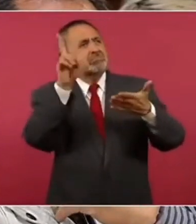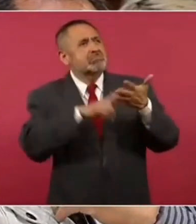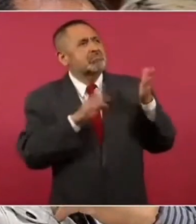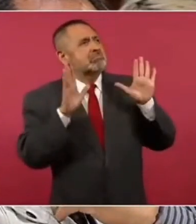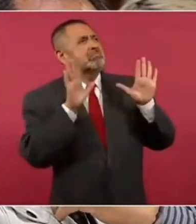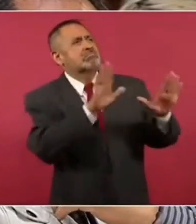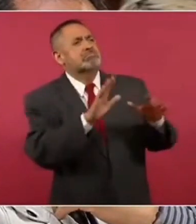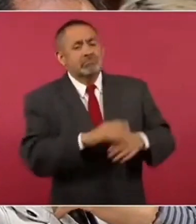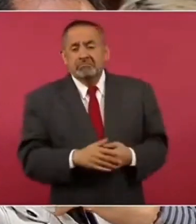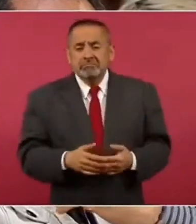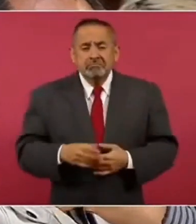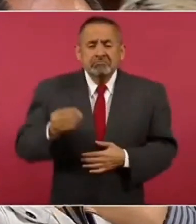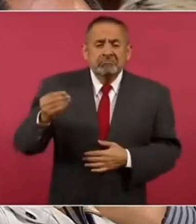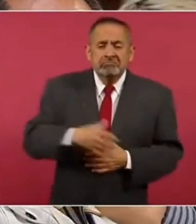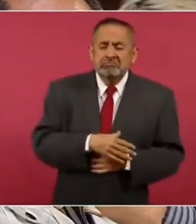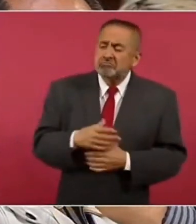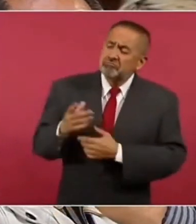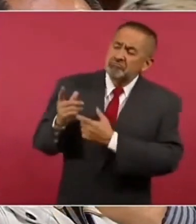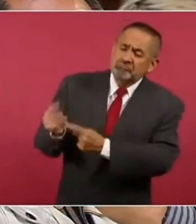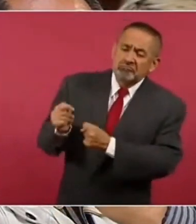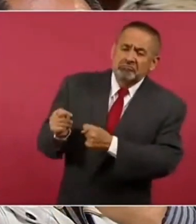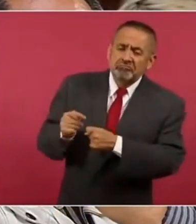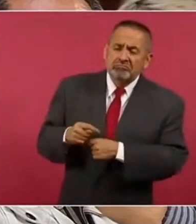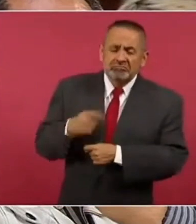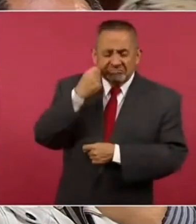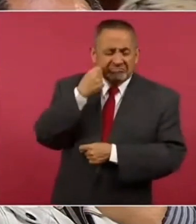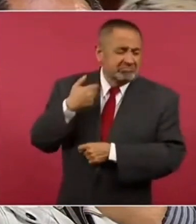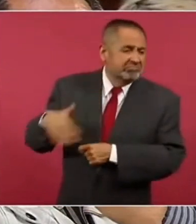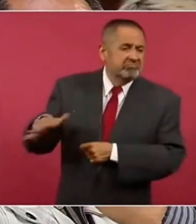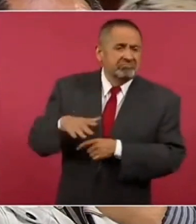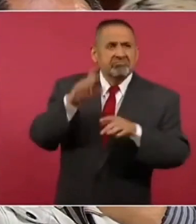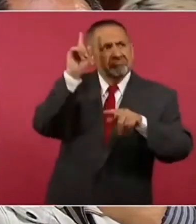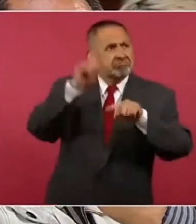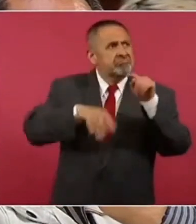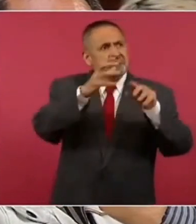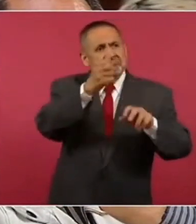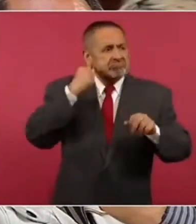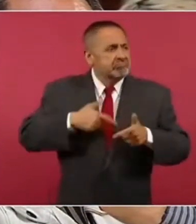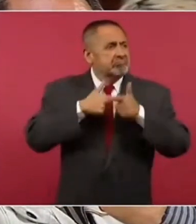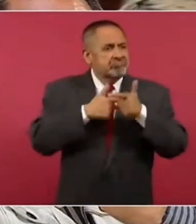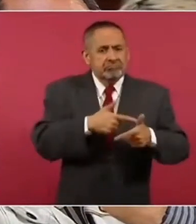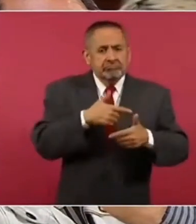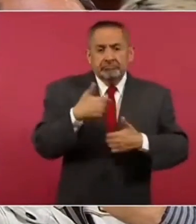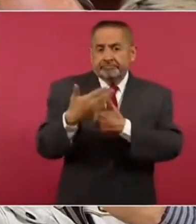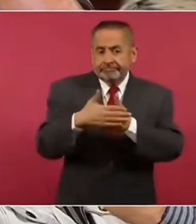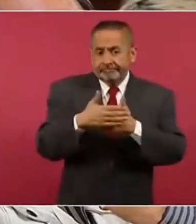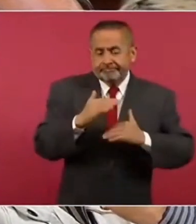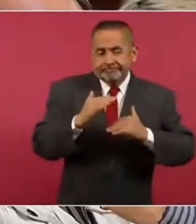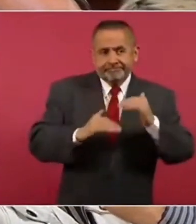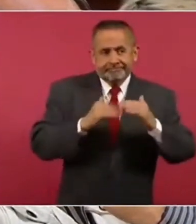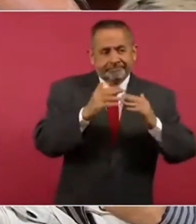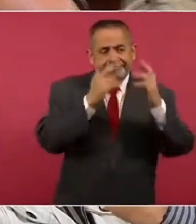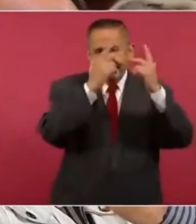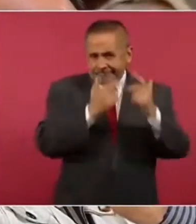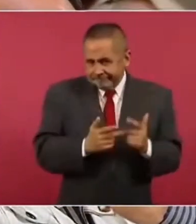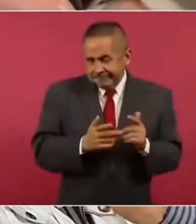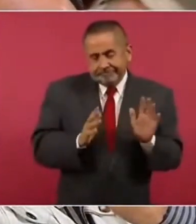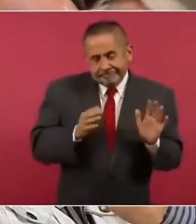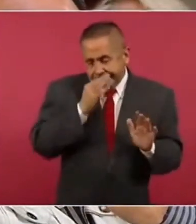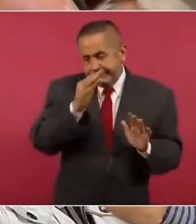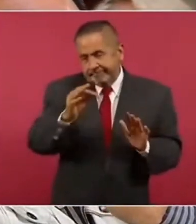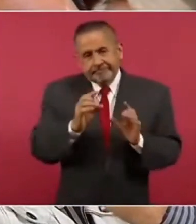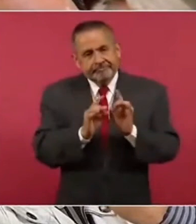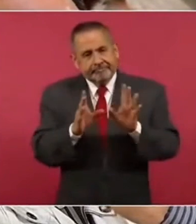presidente, no les importa, les vale. Algo va pasar. Mi primera intervención aquí,